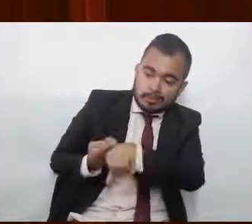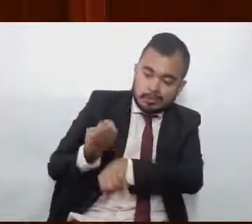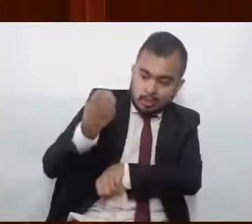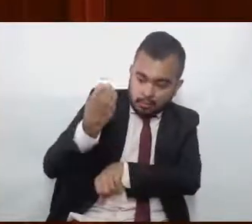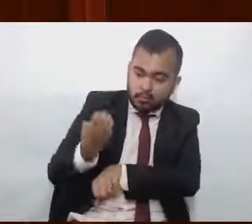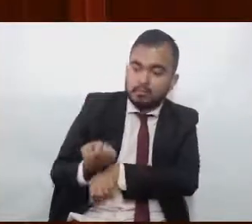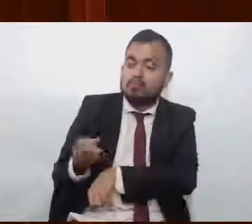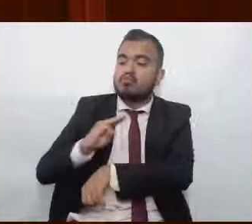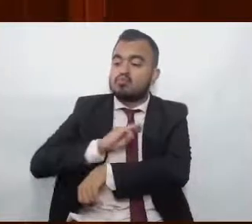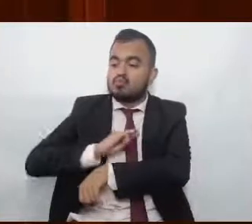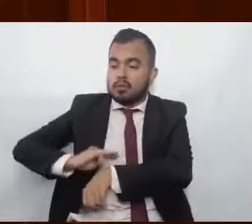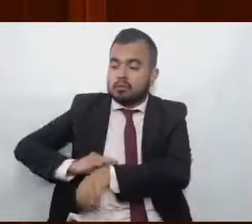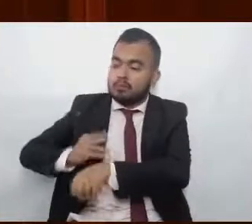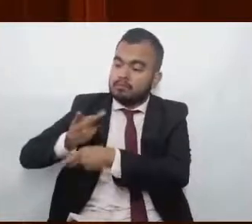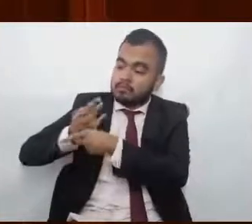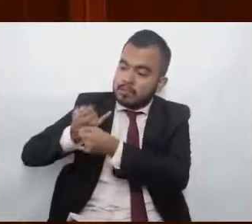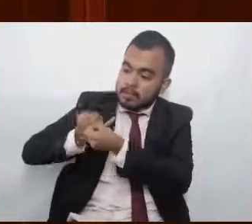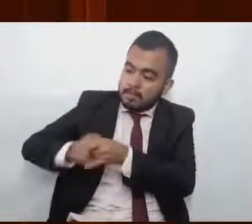establecida en nuestra Constitución.